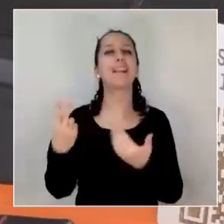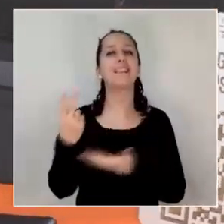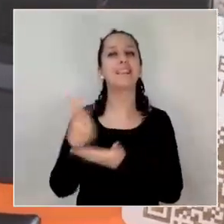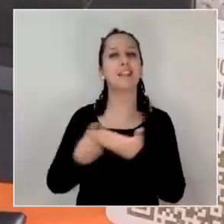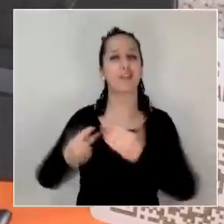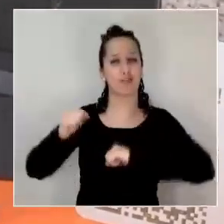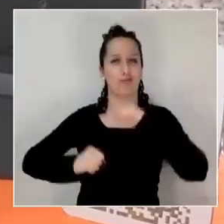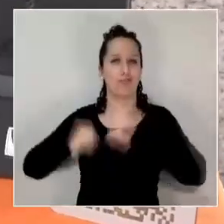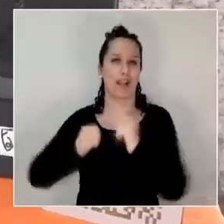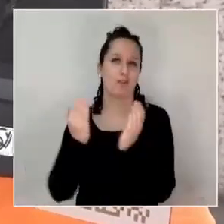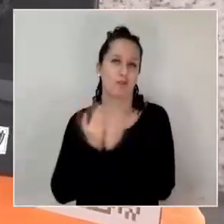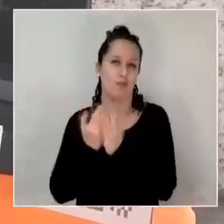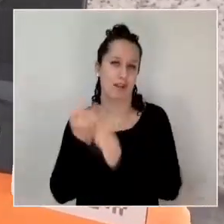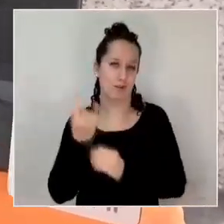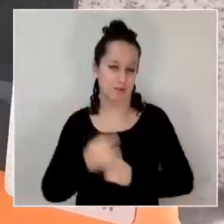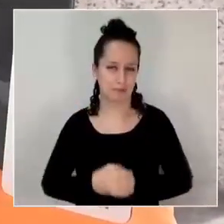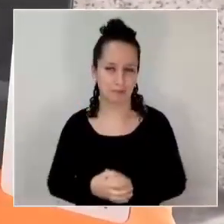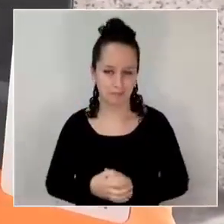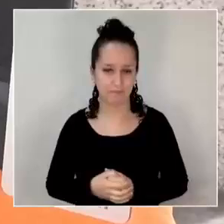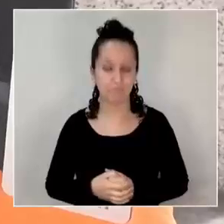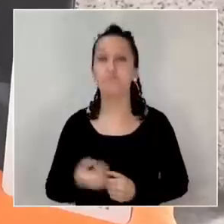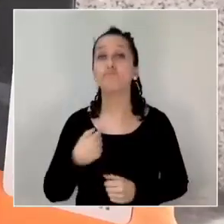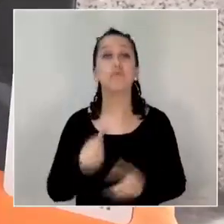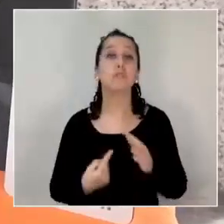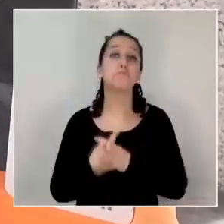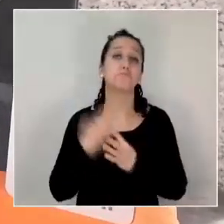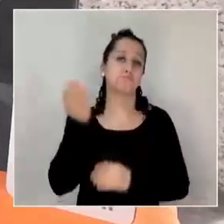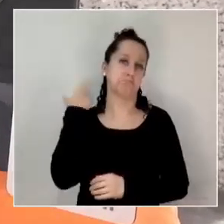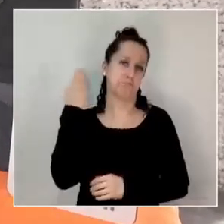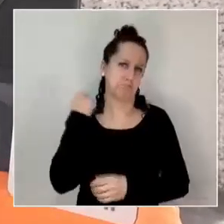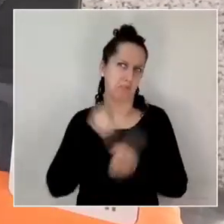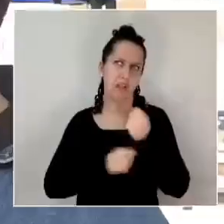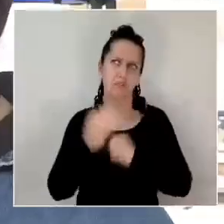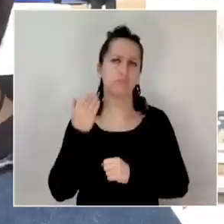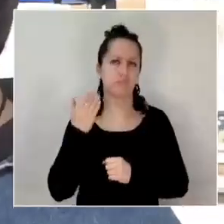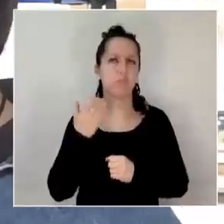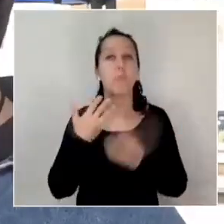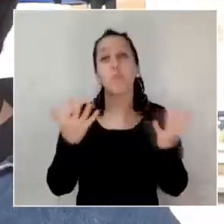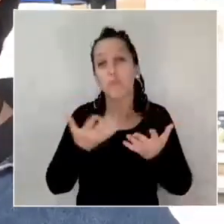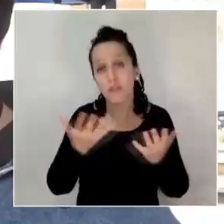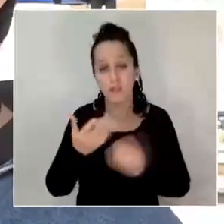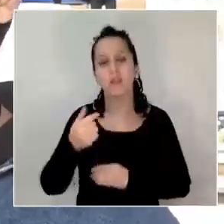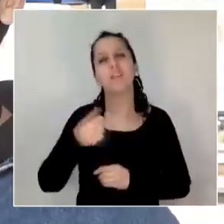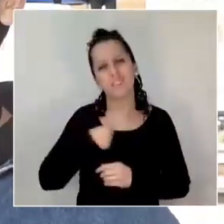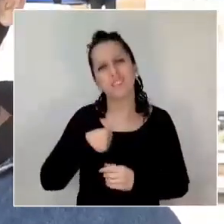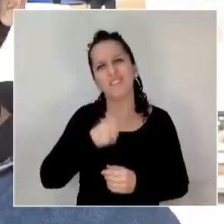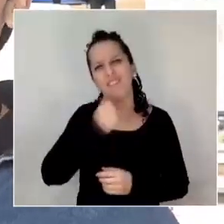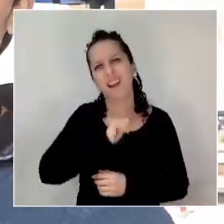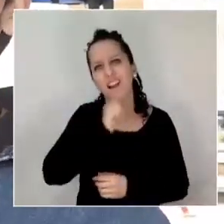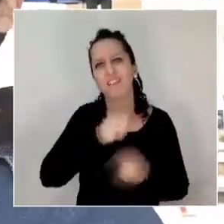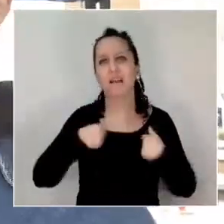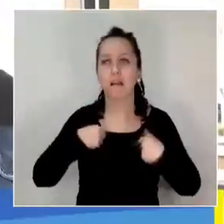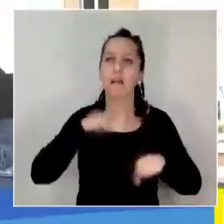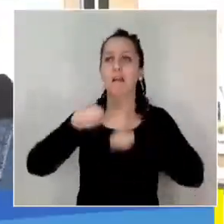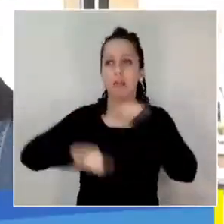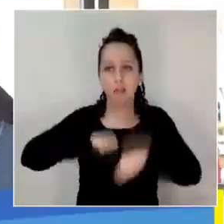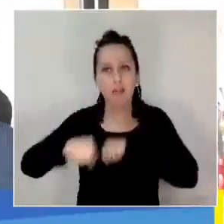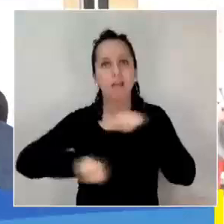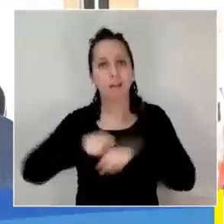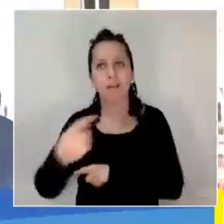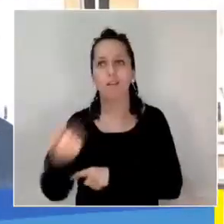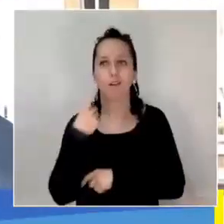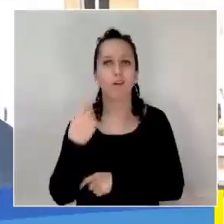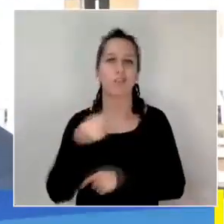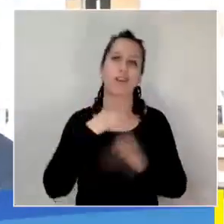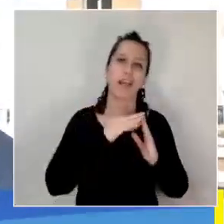industrial. Esto se origina hace un par de años atrás, a partir de la necesidad que tenía de mover en bicicleta y ir a la